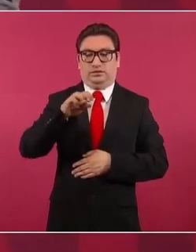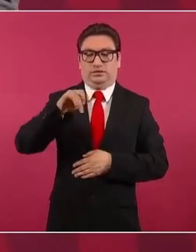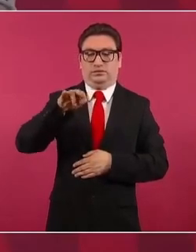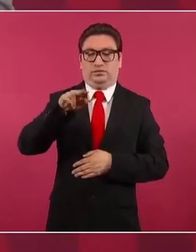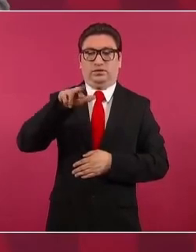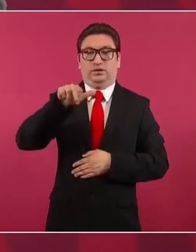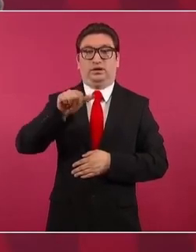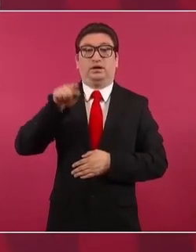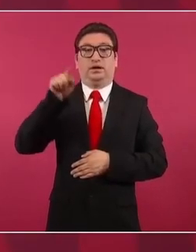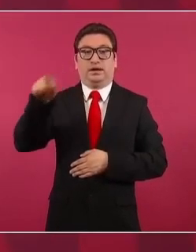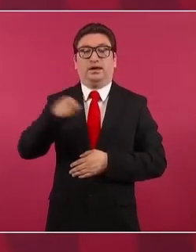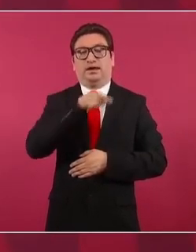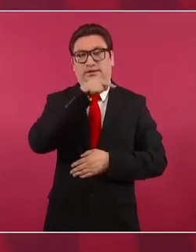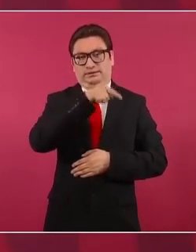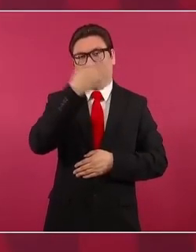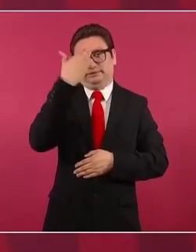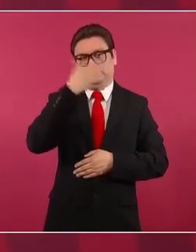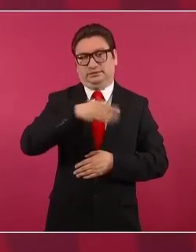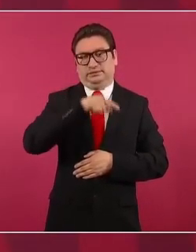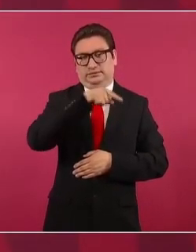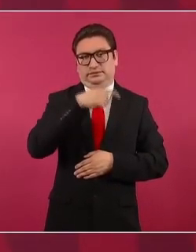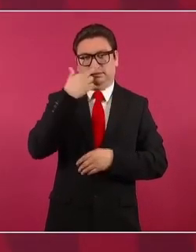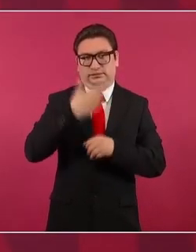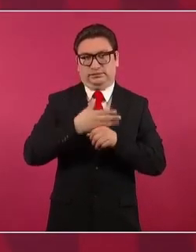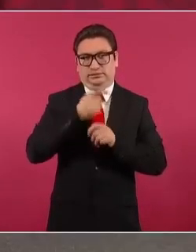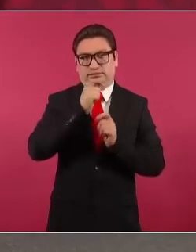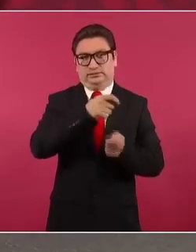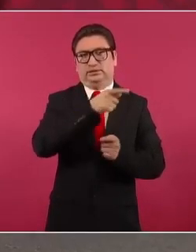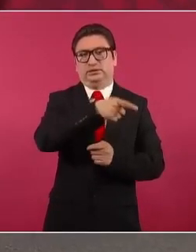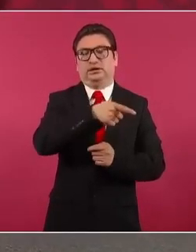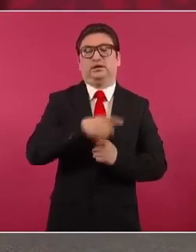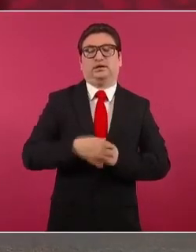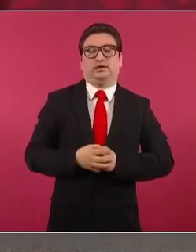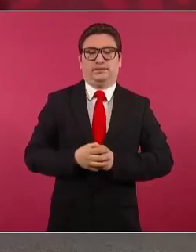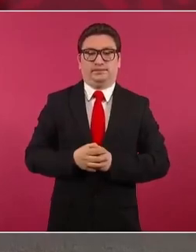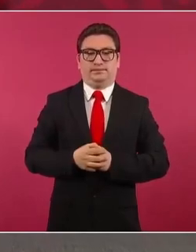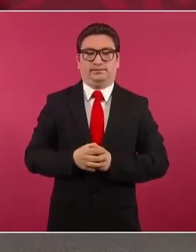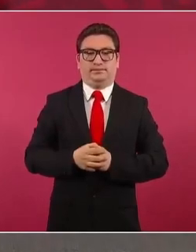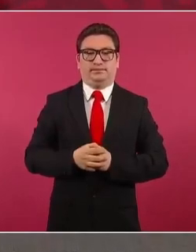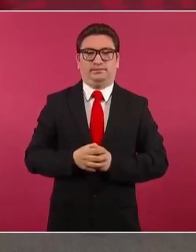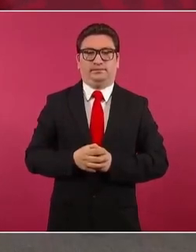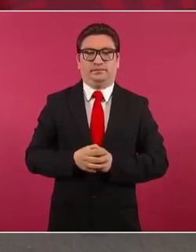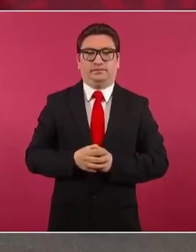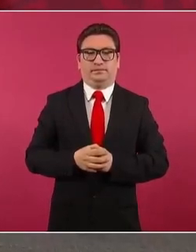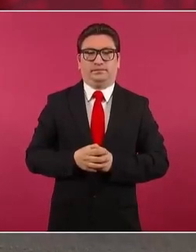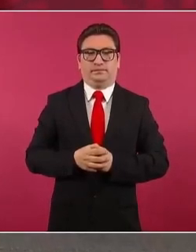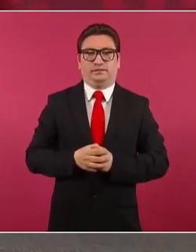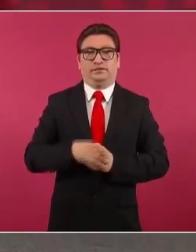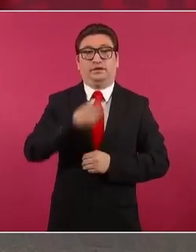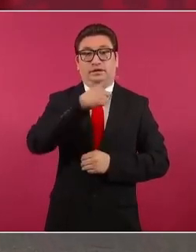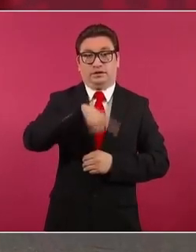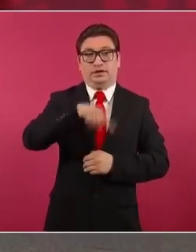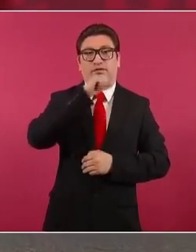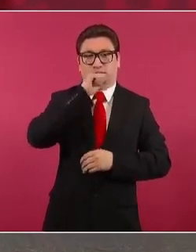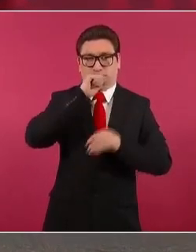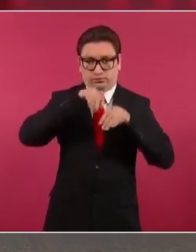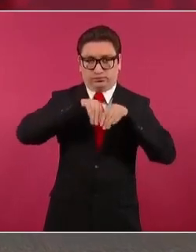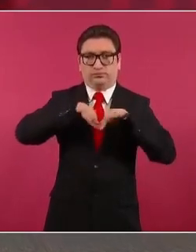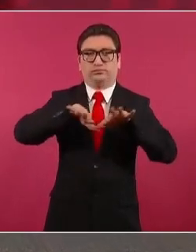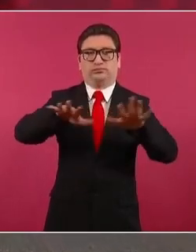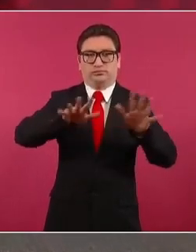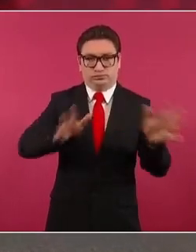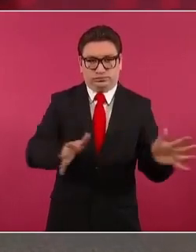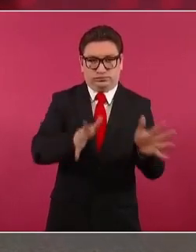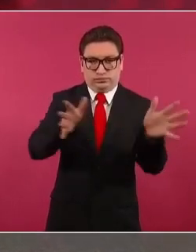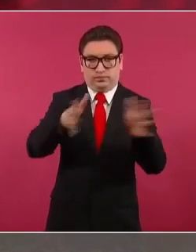esta encomienda y ya se están promoviendo inversiones,